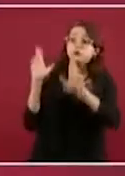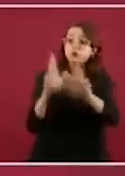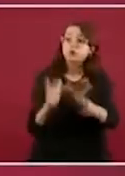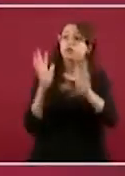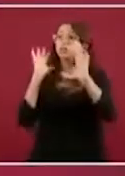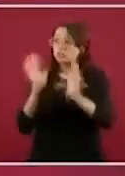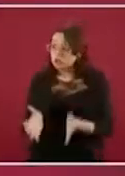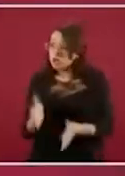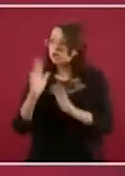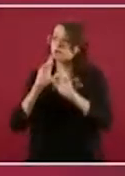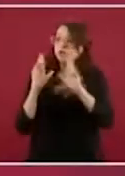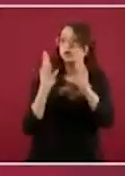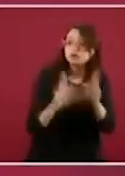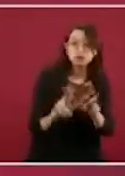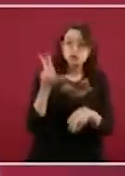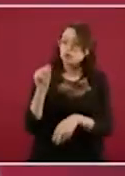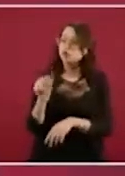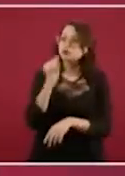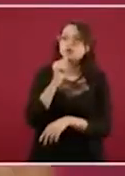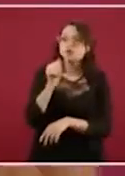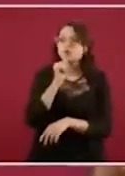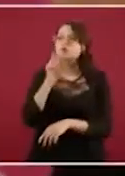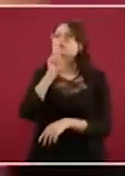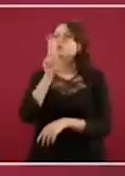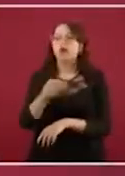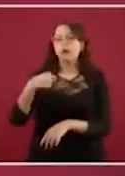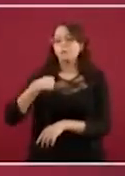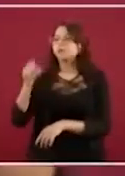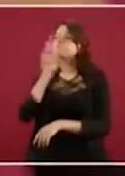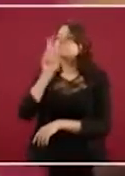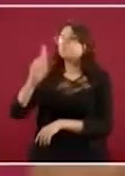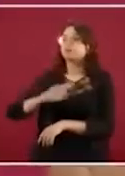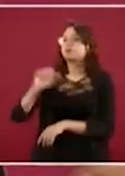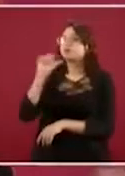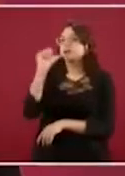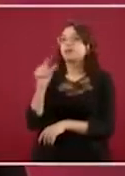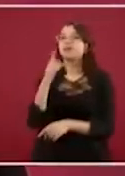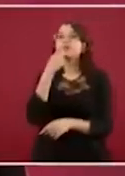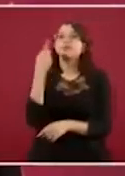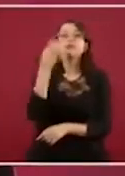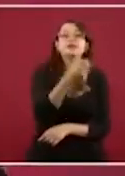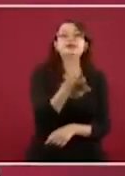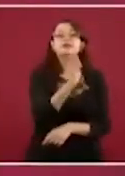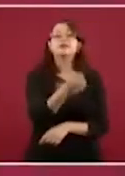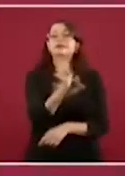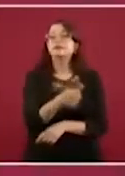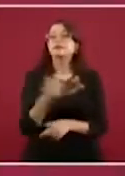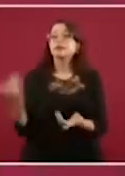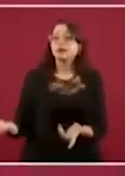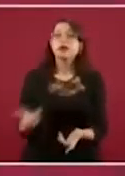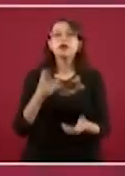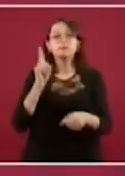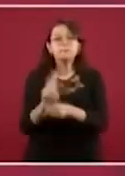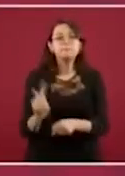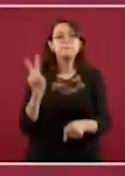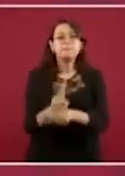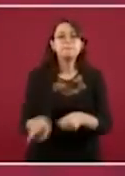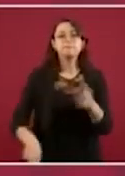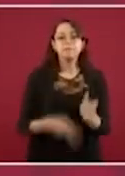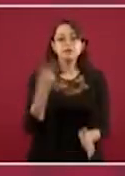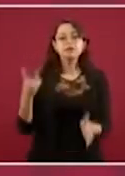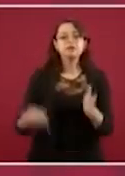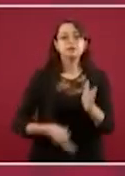ciudadano, a la gente, no me contestes a mí, mí nada más mándame la respuesta de lo que le dijiste a él. Entonces, estamos permanentemente